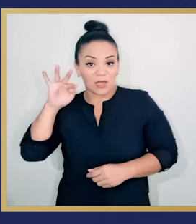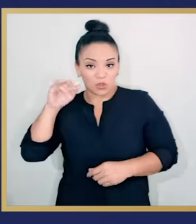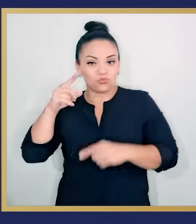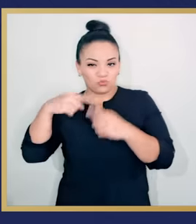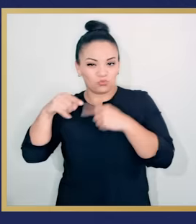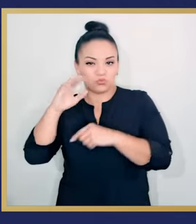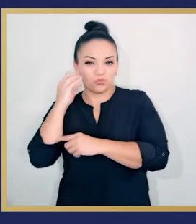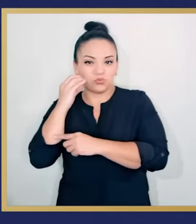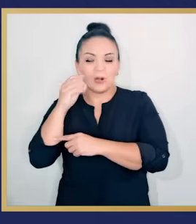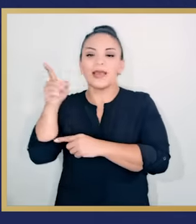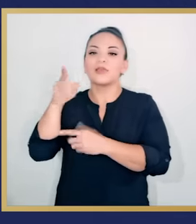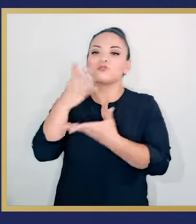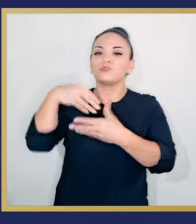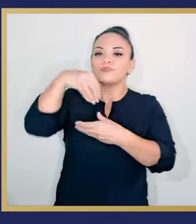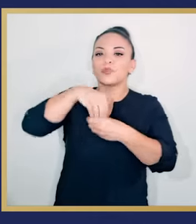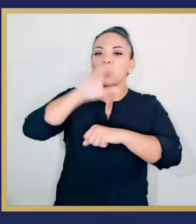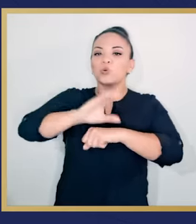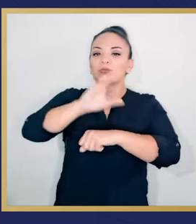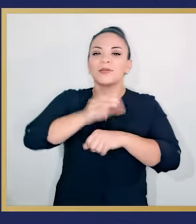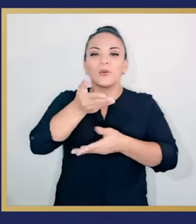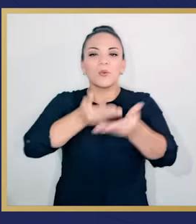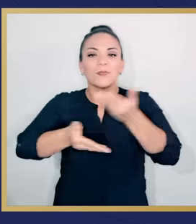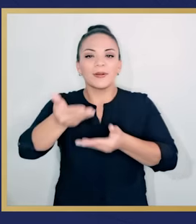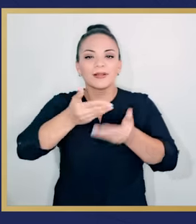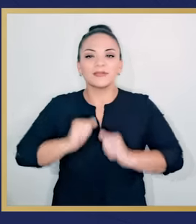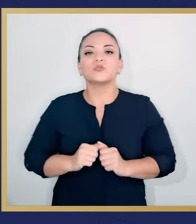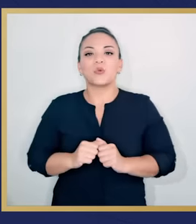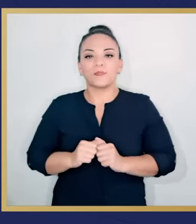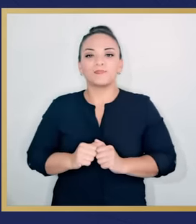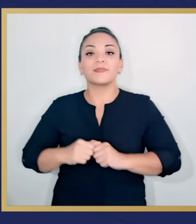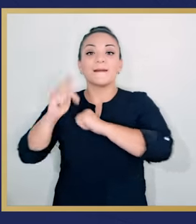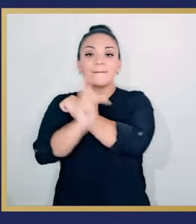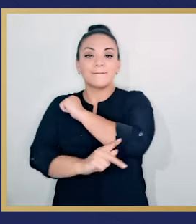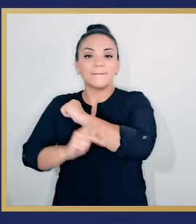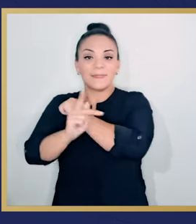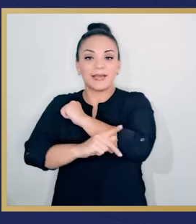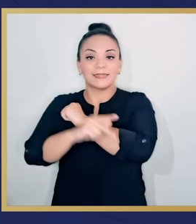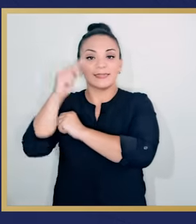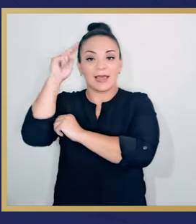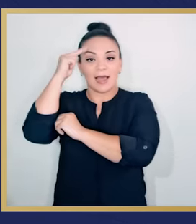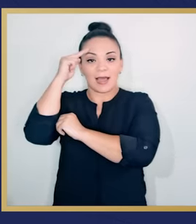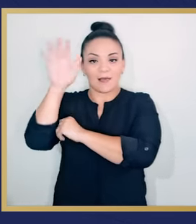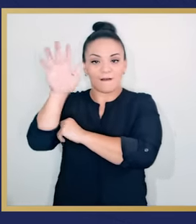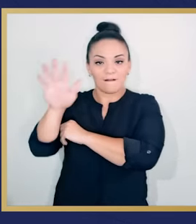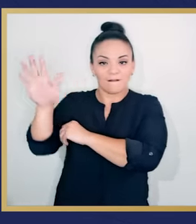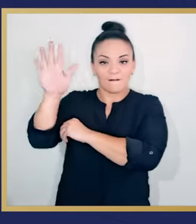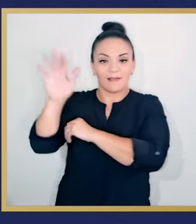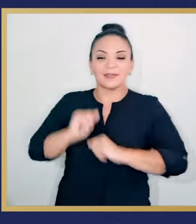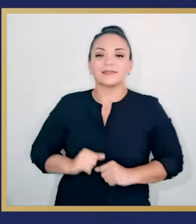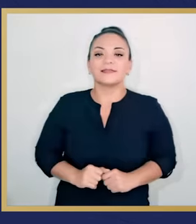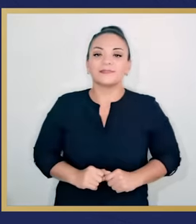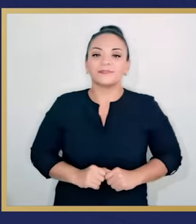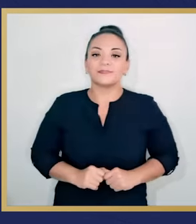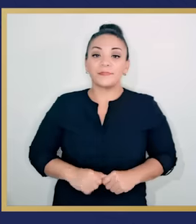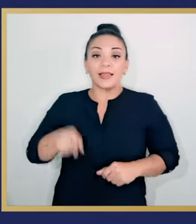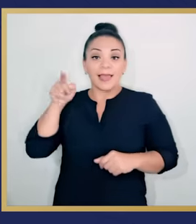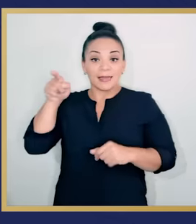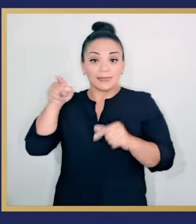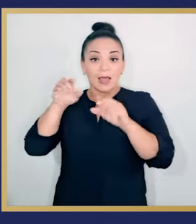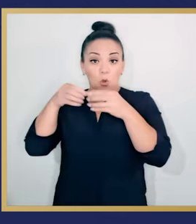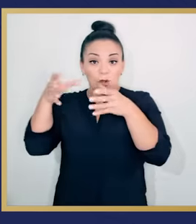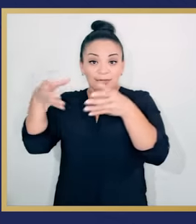uno. Los Emiratos Árabes Unidos son miembros del Consejo de Cooperación para los Estados